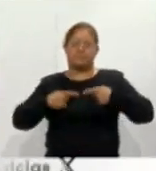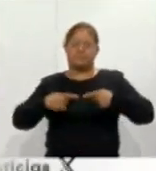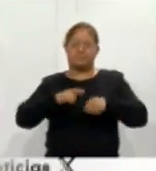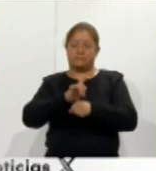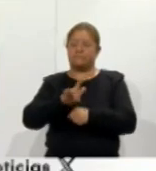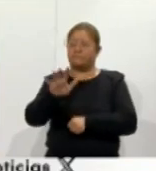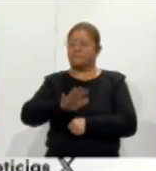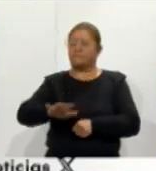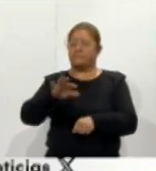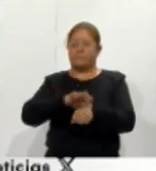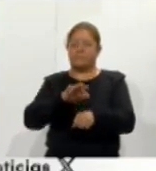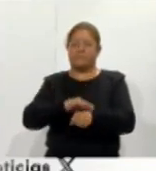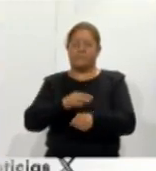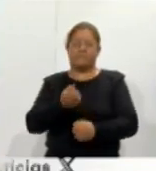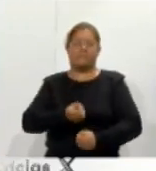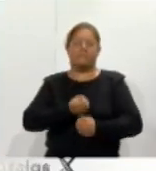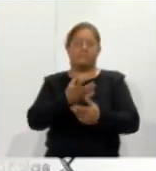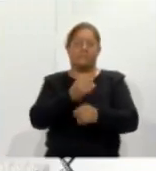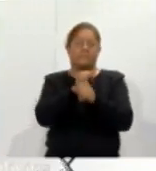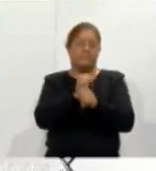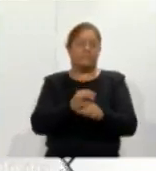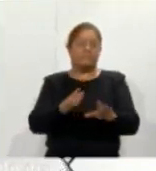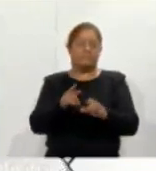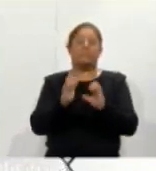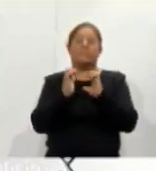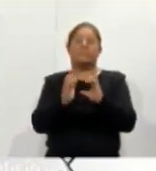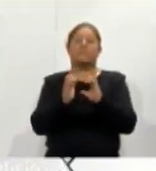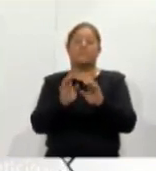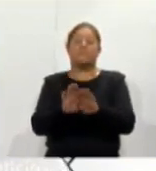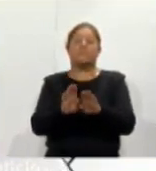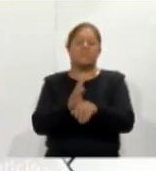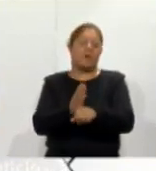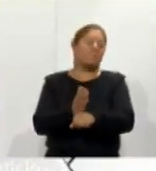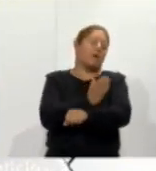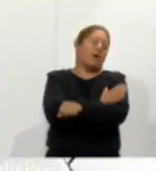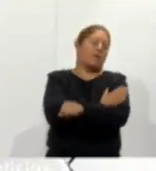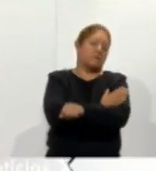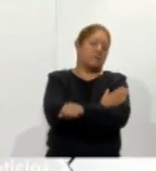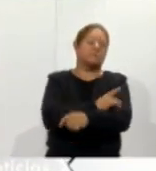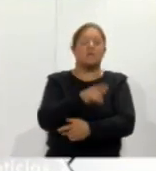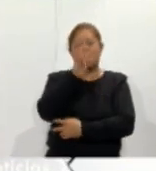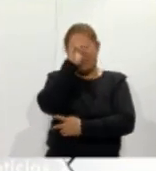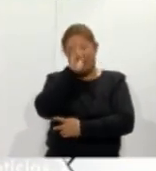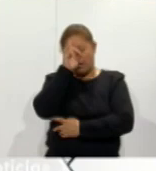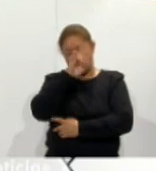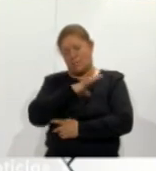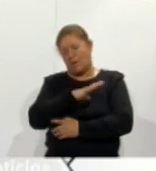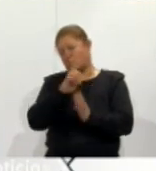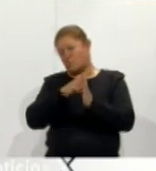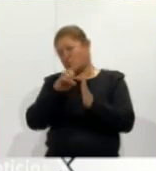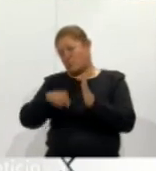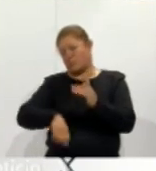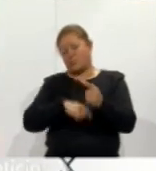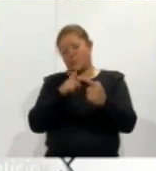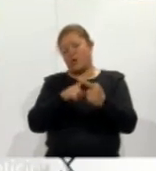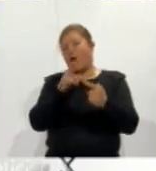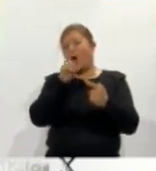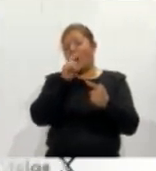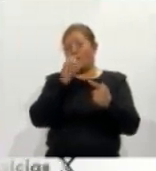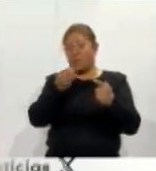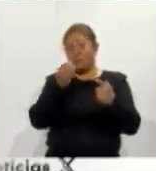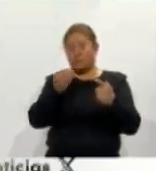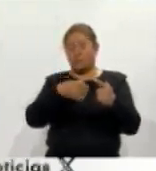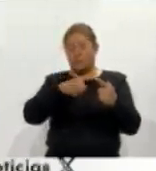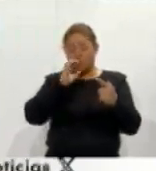brindó a los asistentes información de cómo prevenir enfermedades renales entre las recomendaciones se encuentran consumir suficiente agua